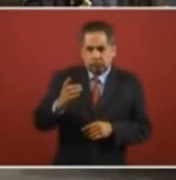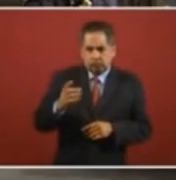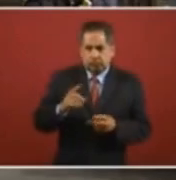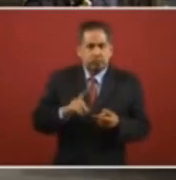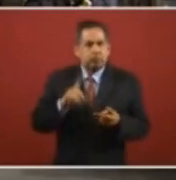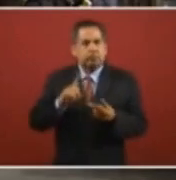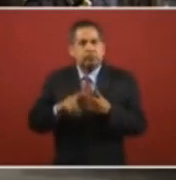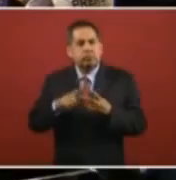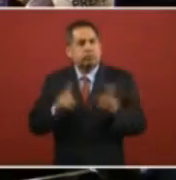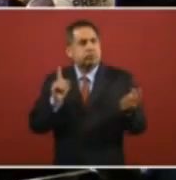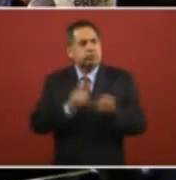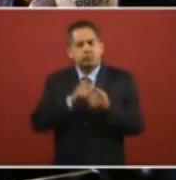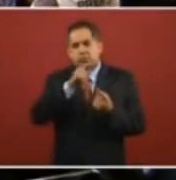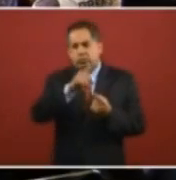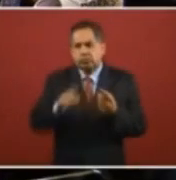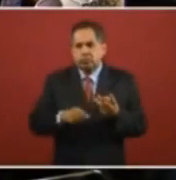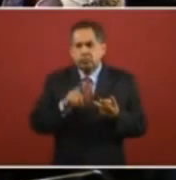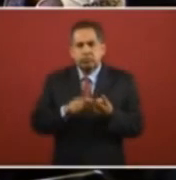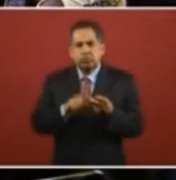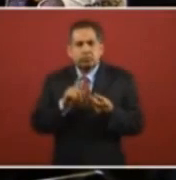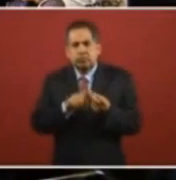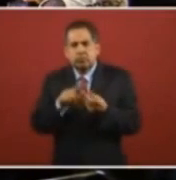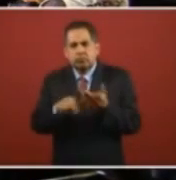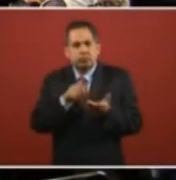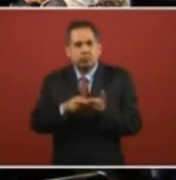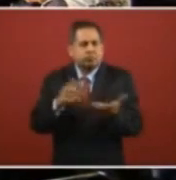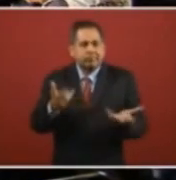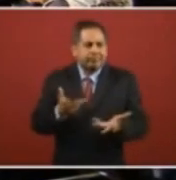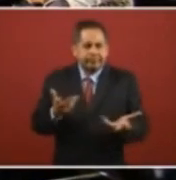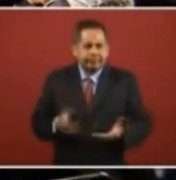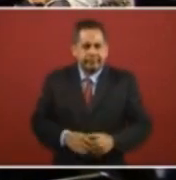¿Quién lo va a recibir y dónde será la reunión?